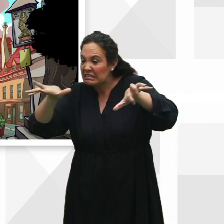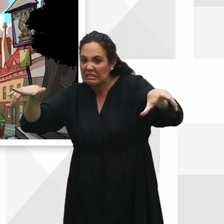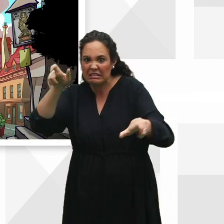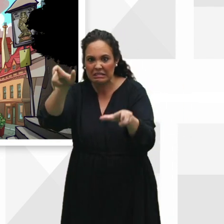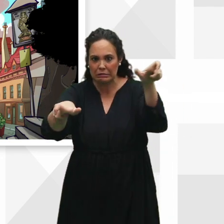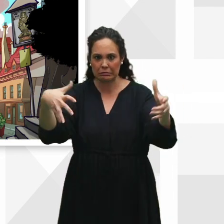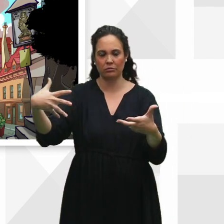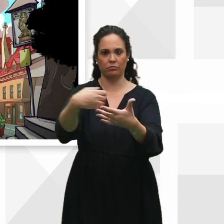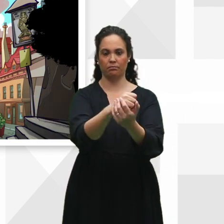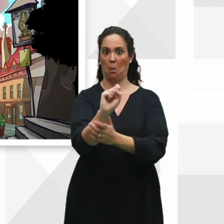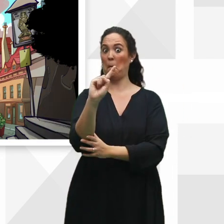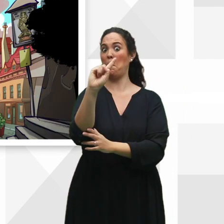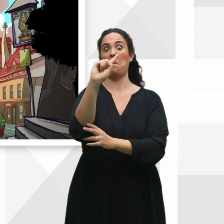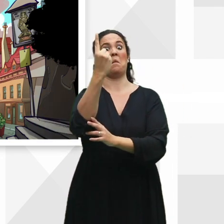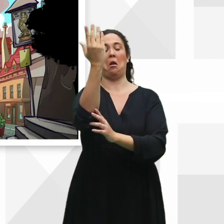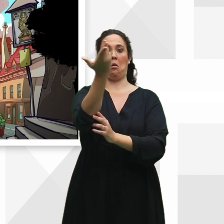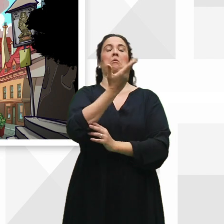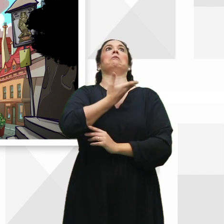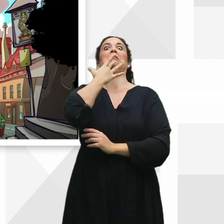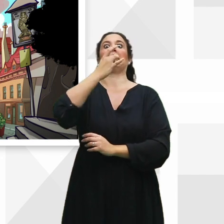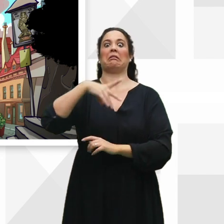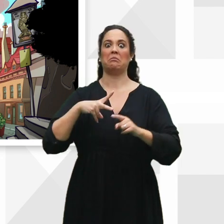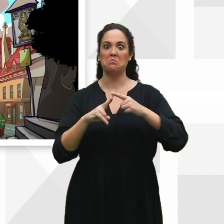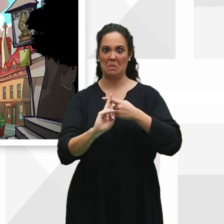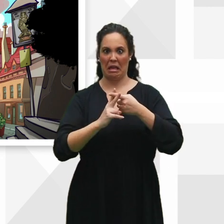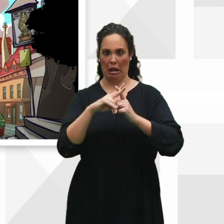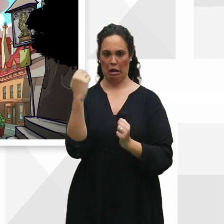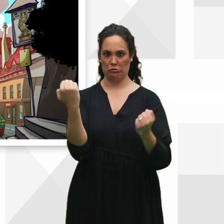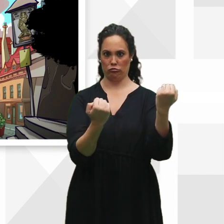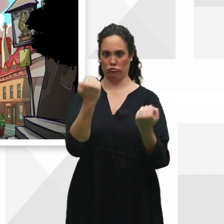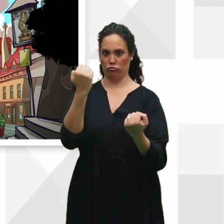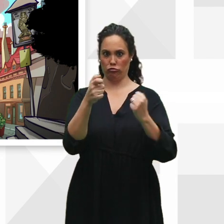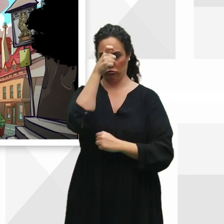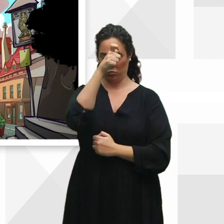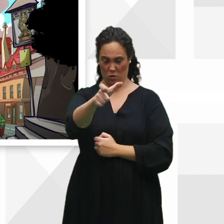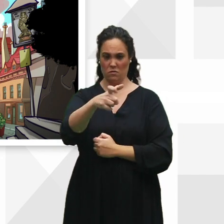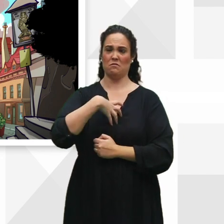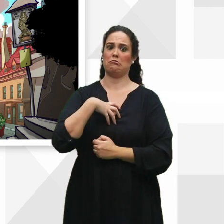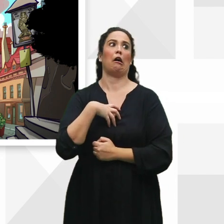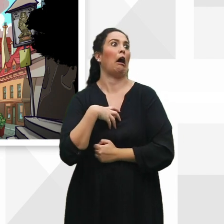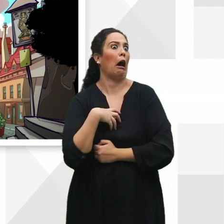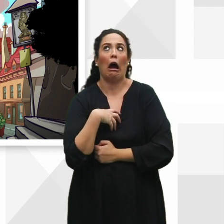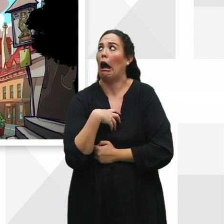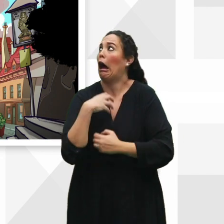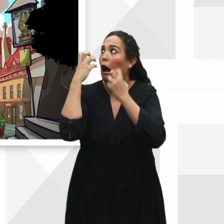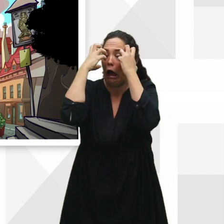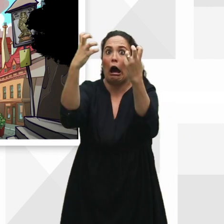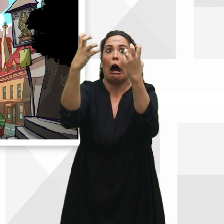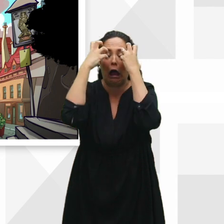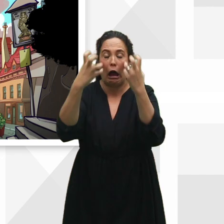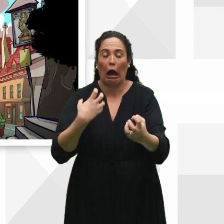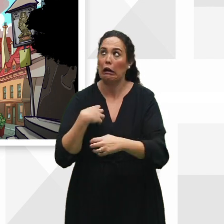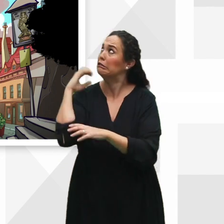El primero en caer fue el mecánico del pueblo. Era incapaz de creer lo que veían sus ojos. Un